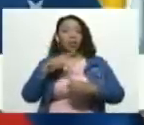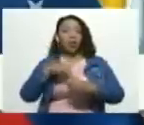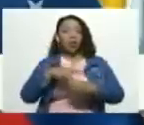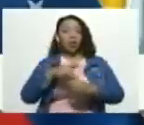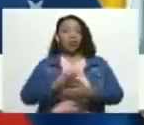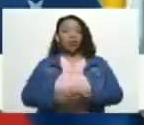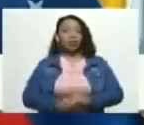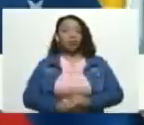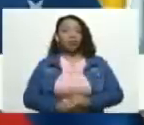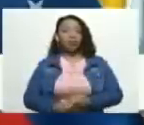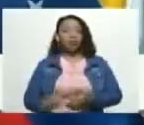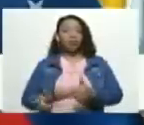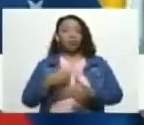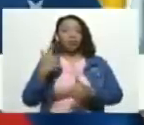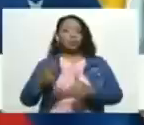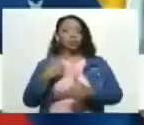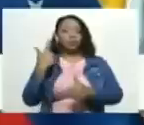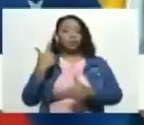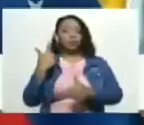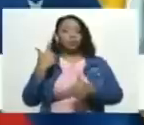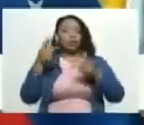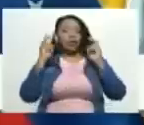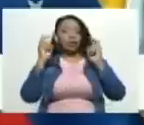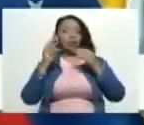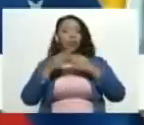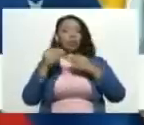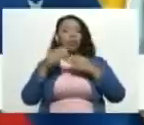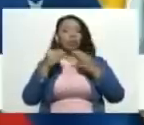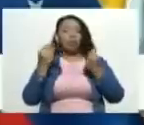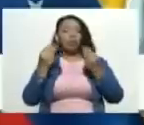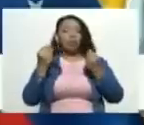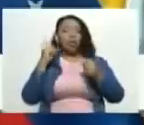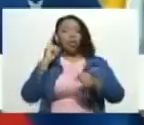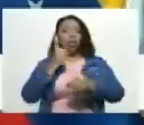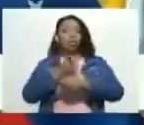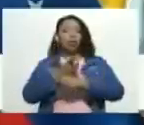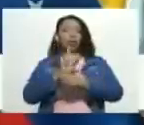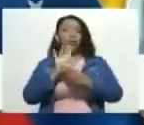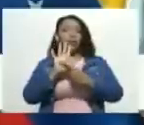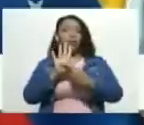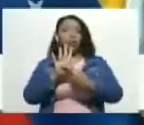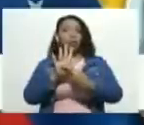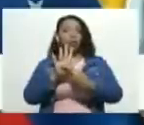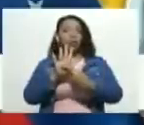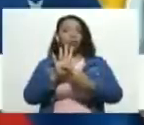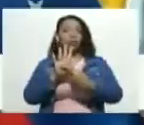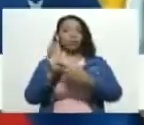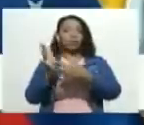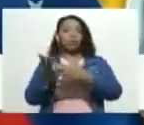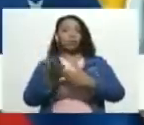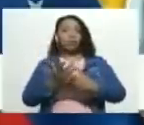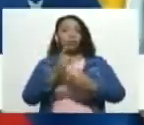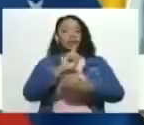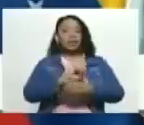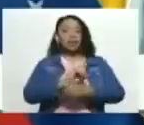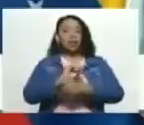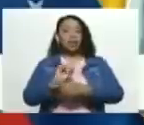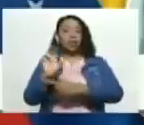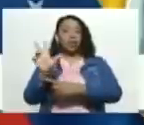la principal fuente de divisas de Venezuela ha recibido 103